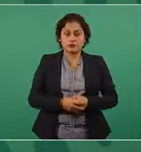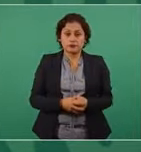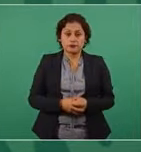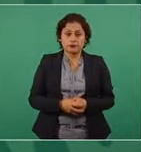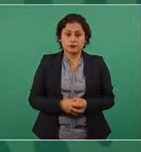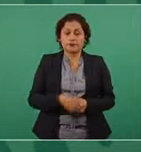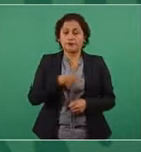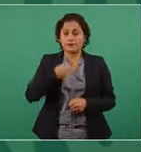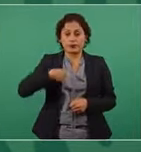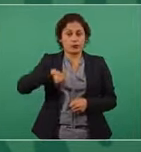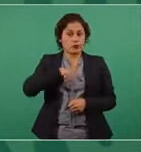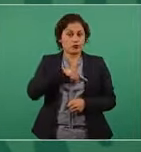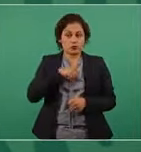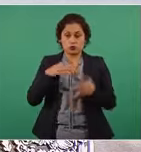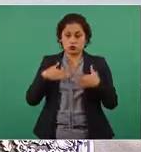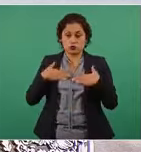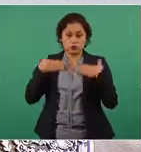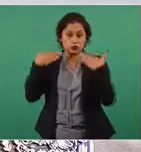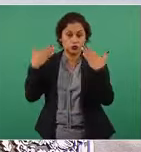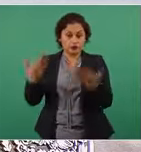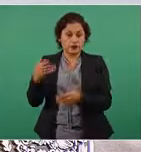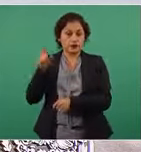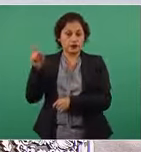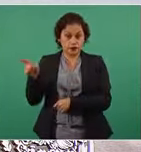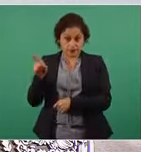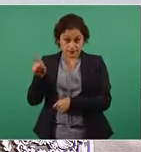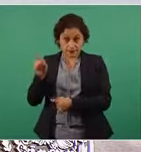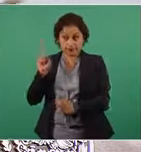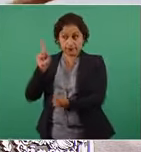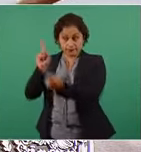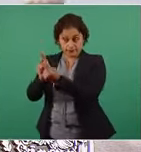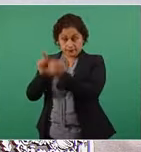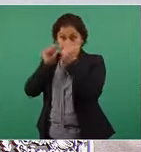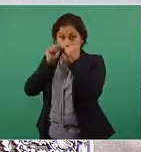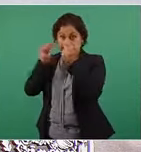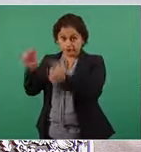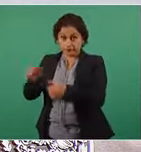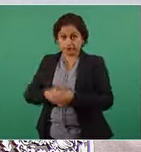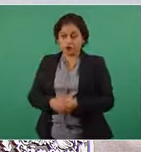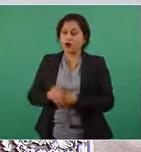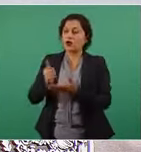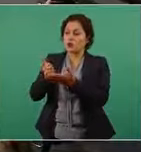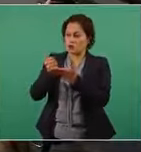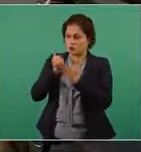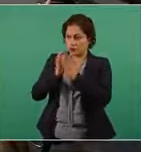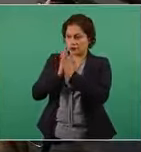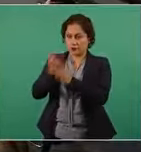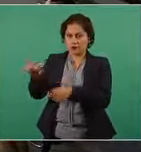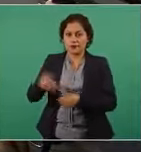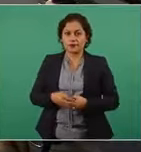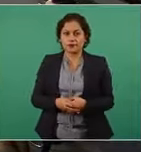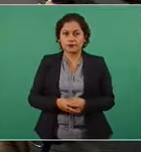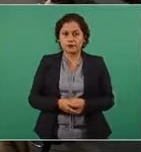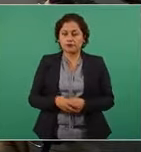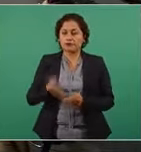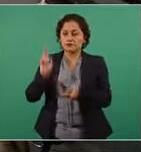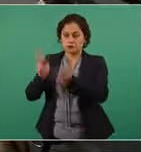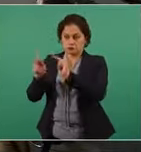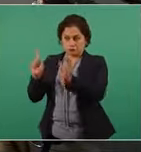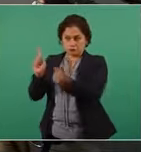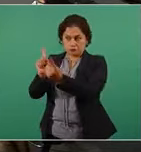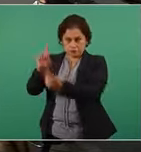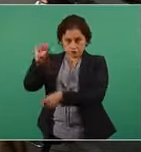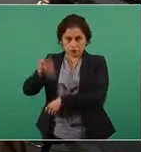tenemos por eso confianza entonces él va a atender o sea que tú nos ayudes Leti de favor que platiquen ahora